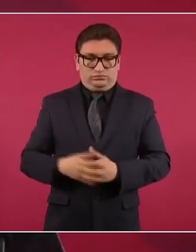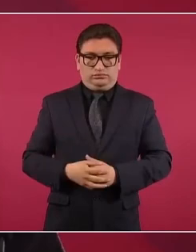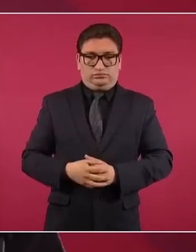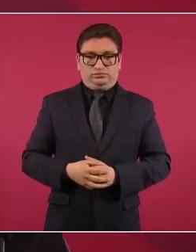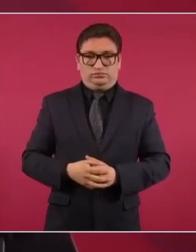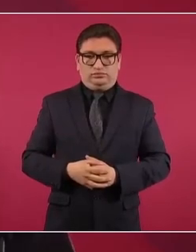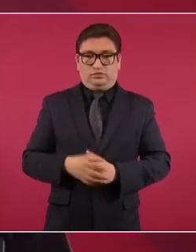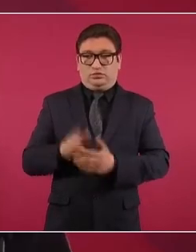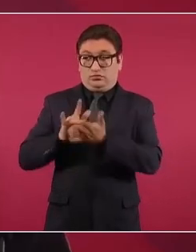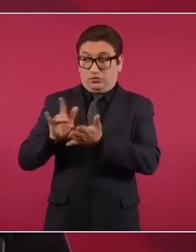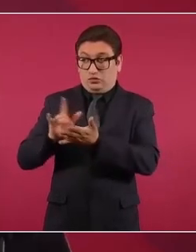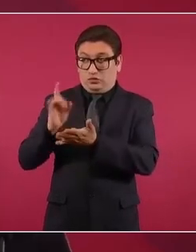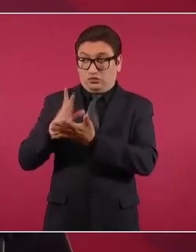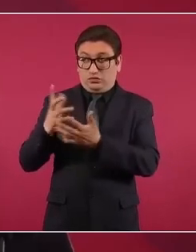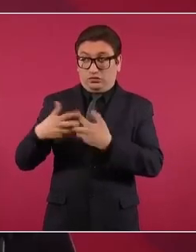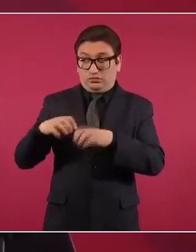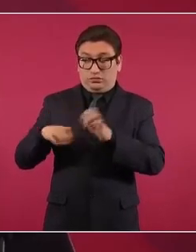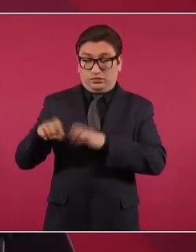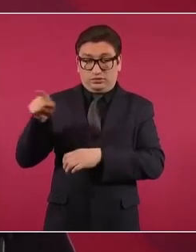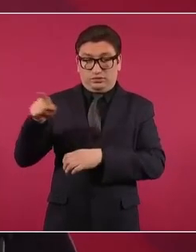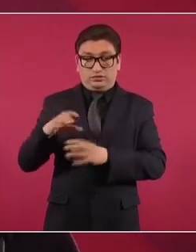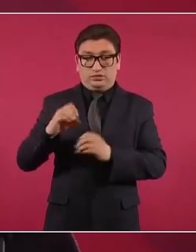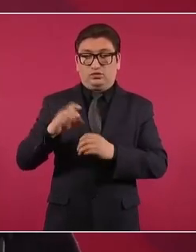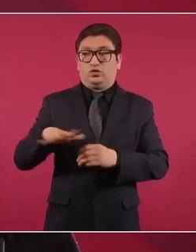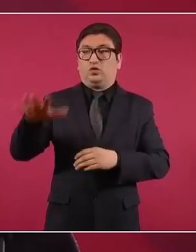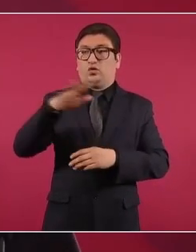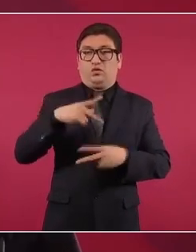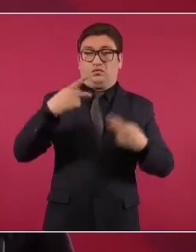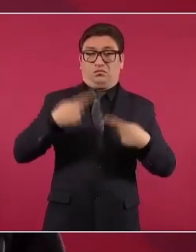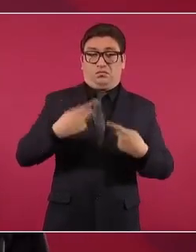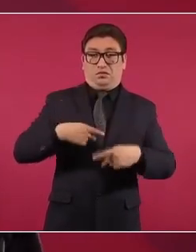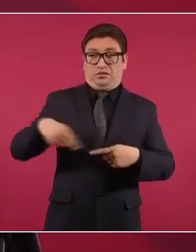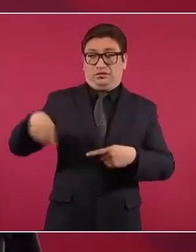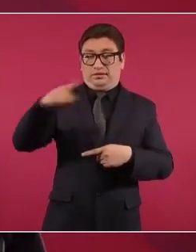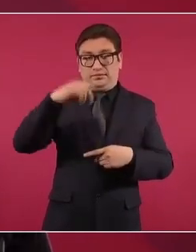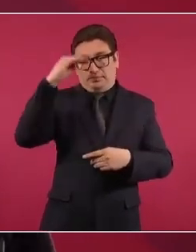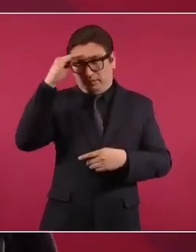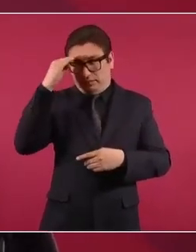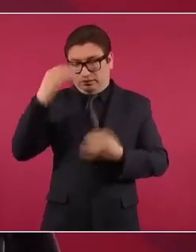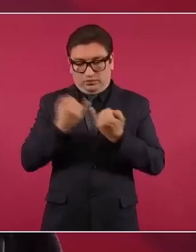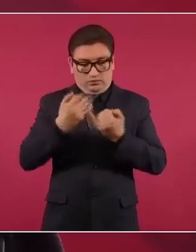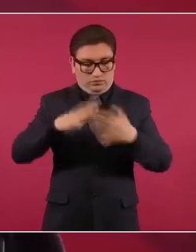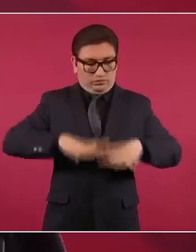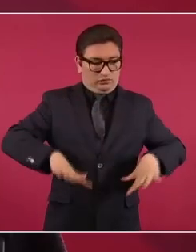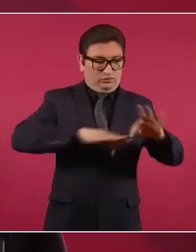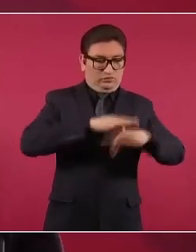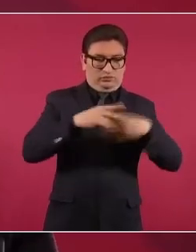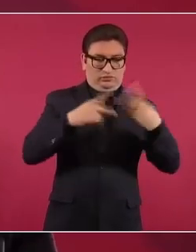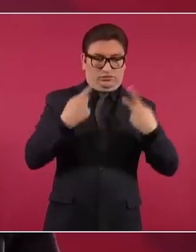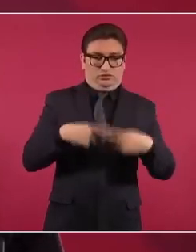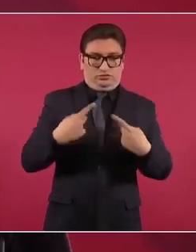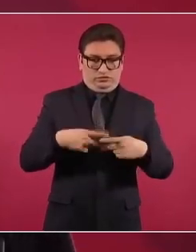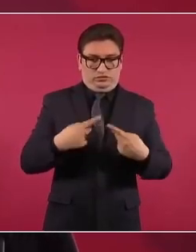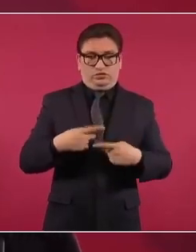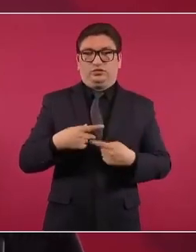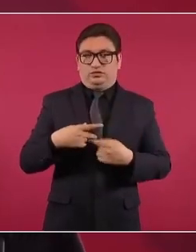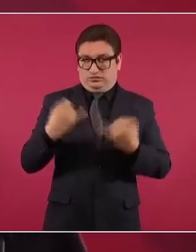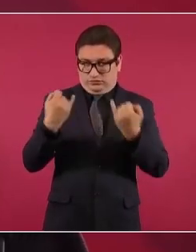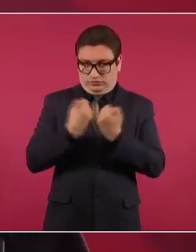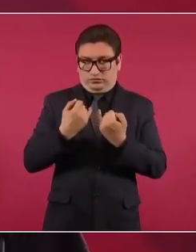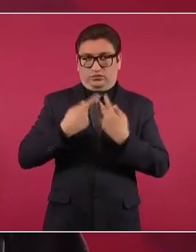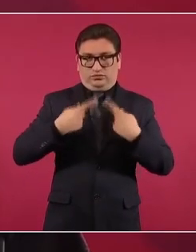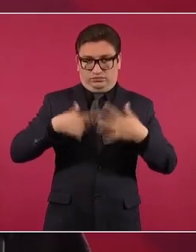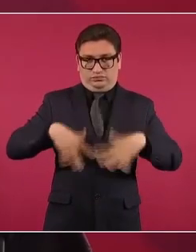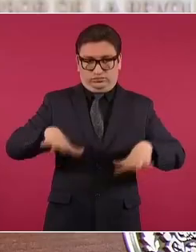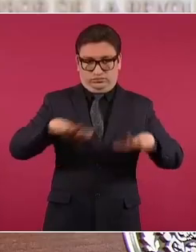O en los machuchones, también piensan en nosotros, también piensan en el pueblo.